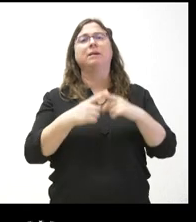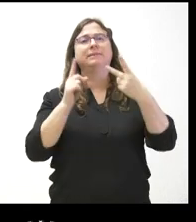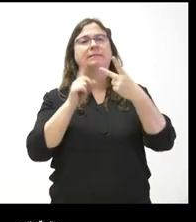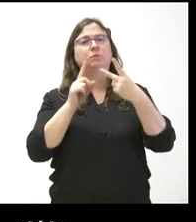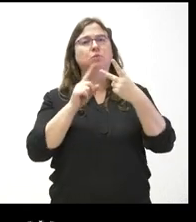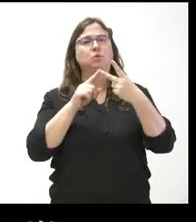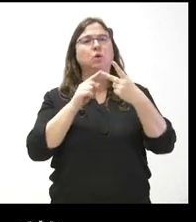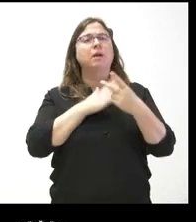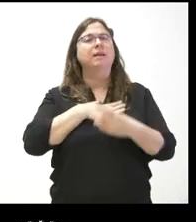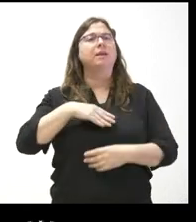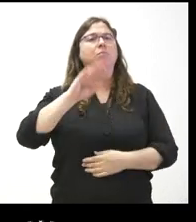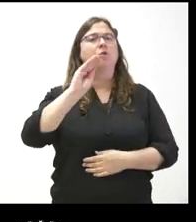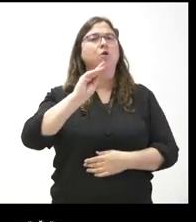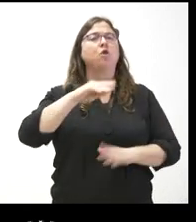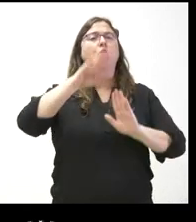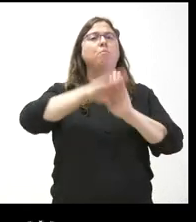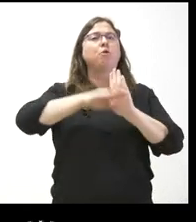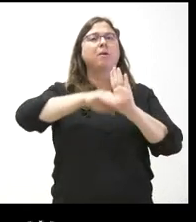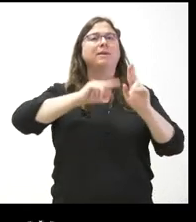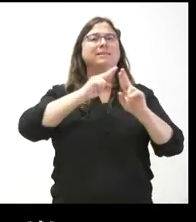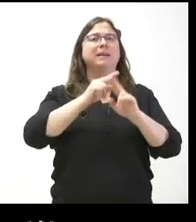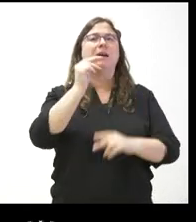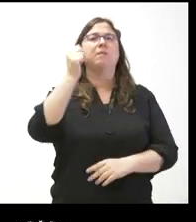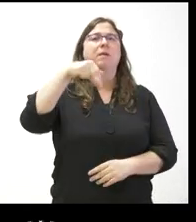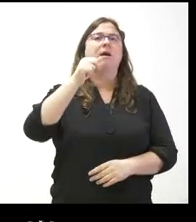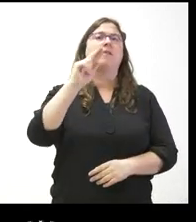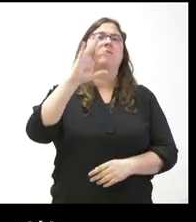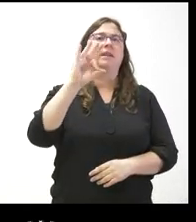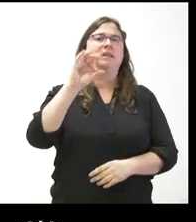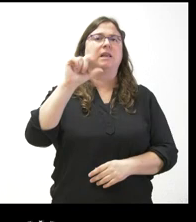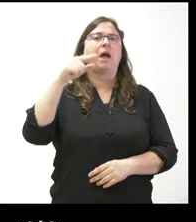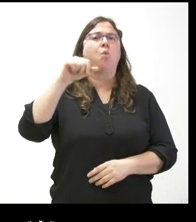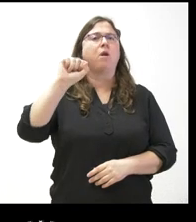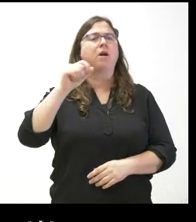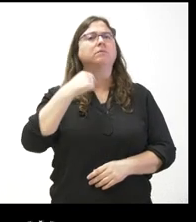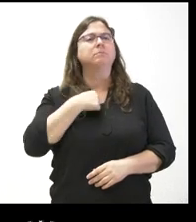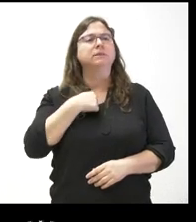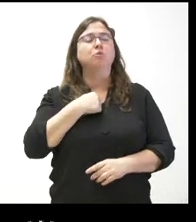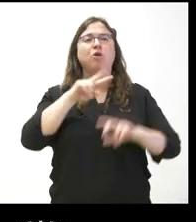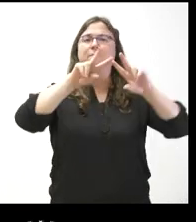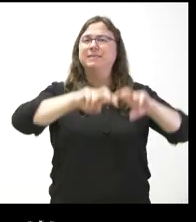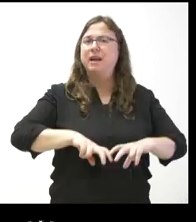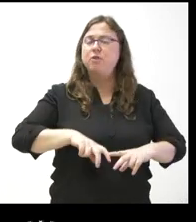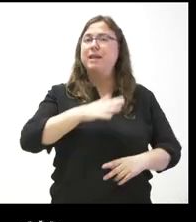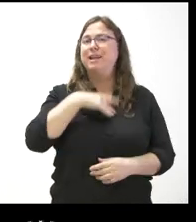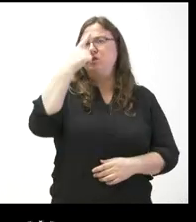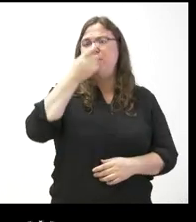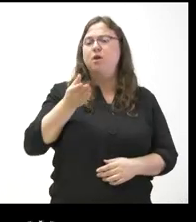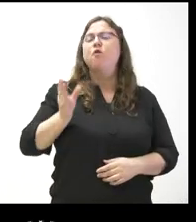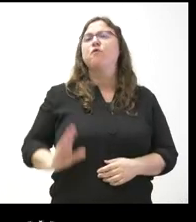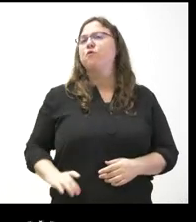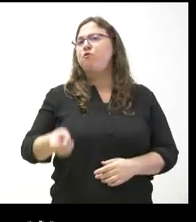preguntar por el programa Andrés Laguna, de incorporación de investigadores. Quería saber las condiciones económicas que se les ofrece a estos